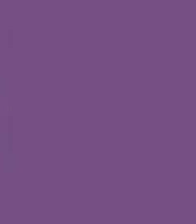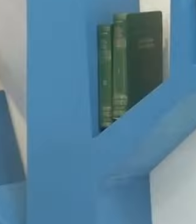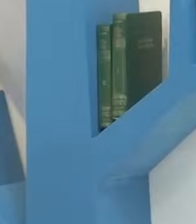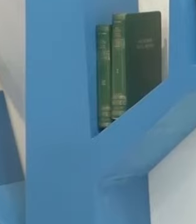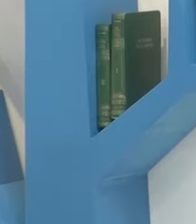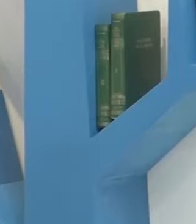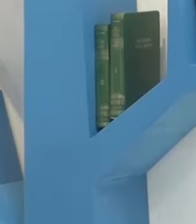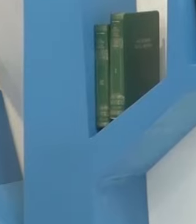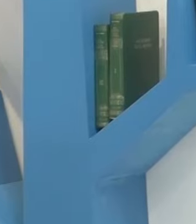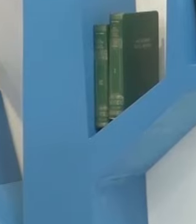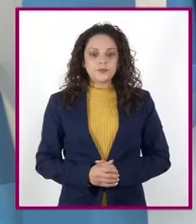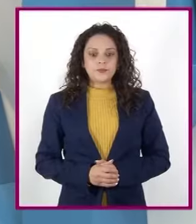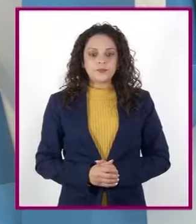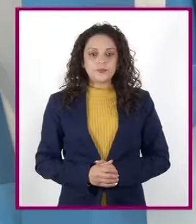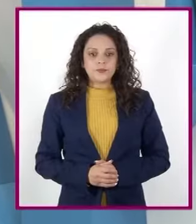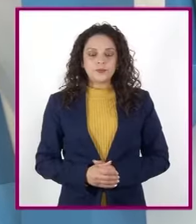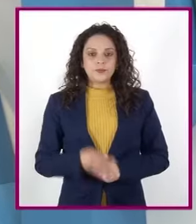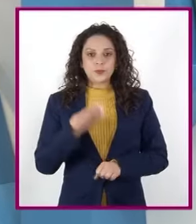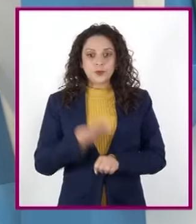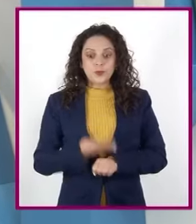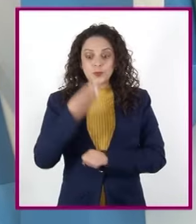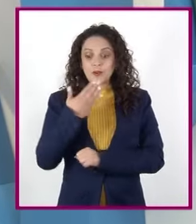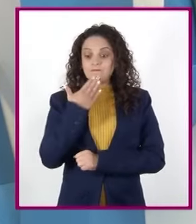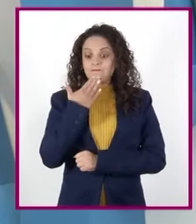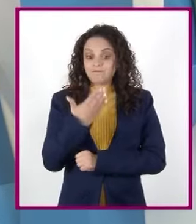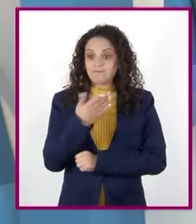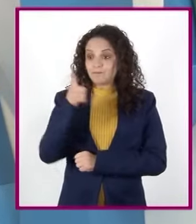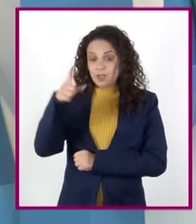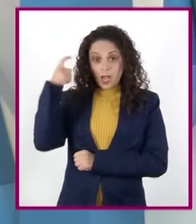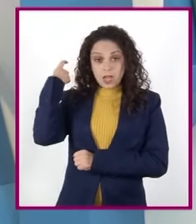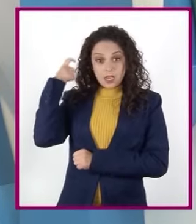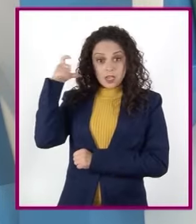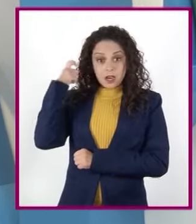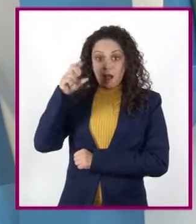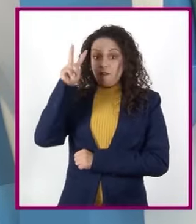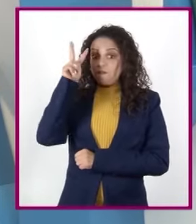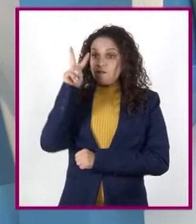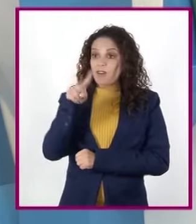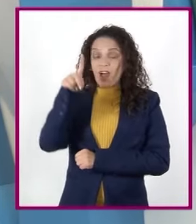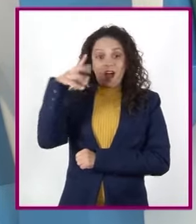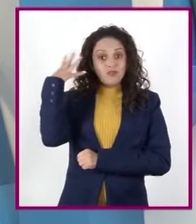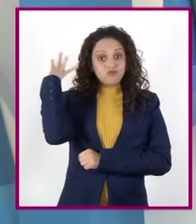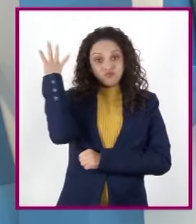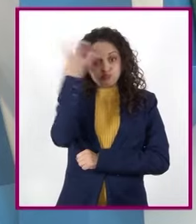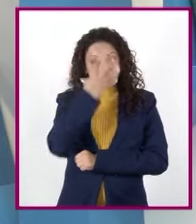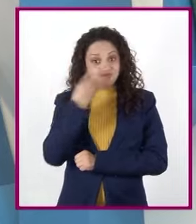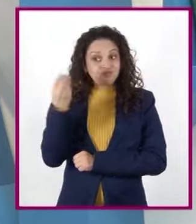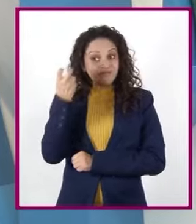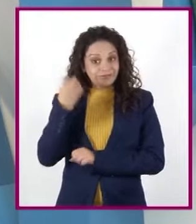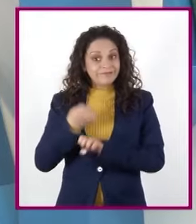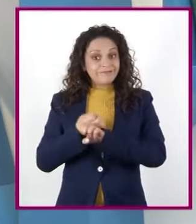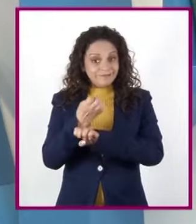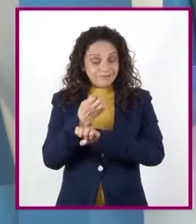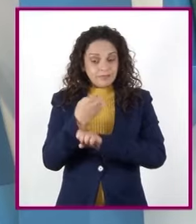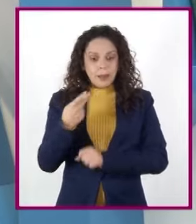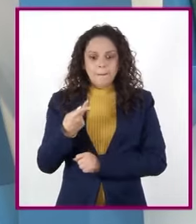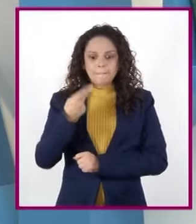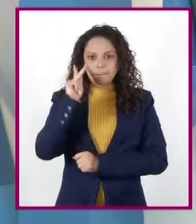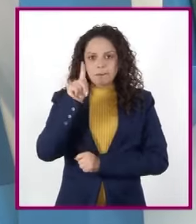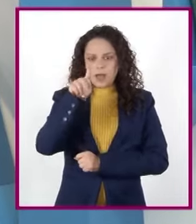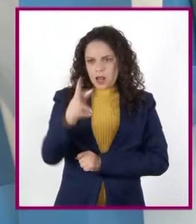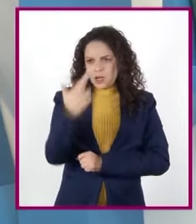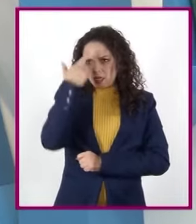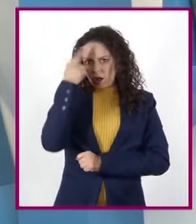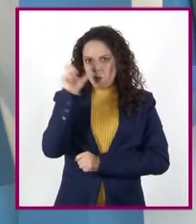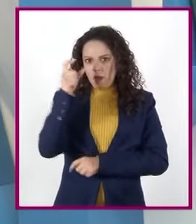Muy bien, sin duda Querétaro es un estado muy bello, pero recuerdan que al iniciar la sesión